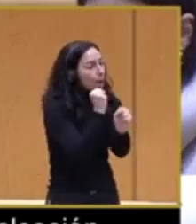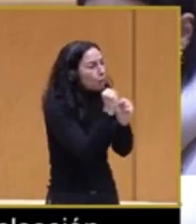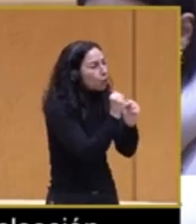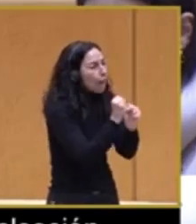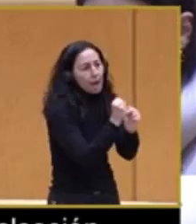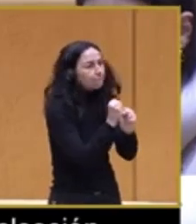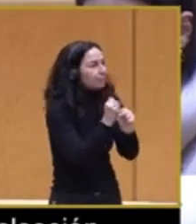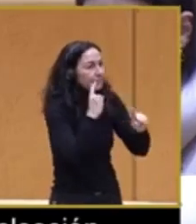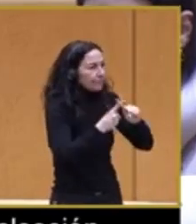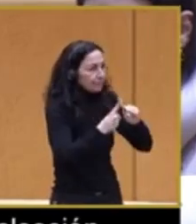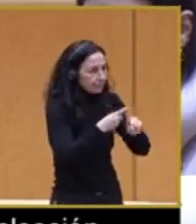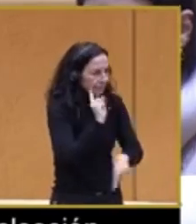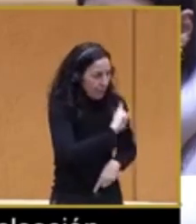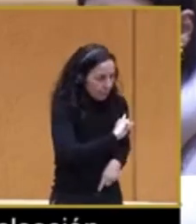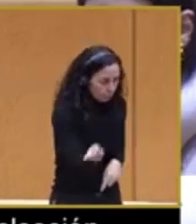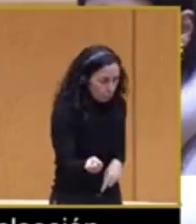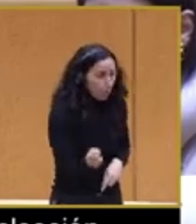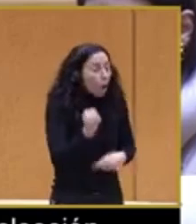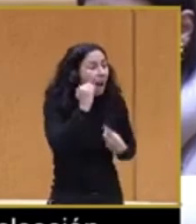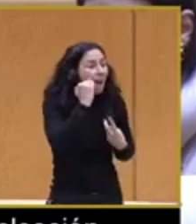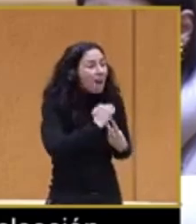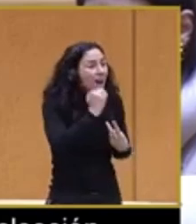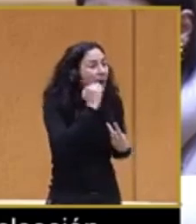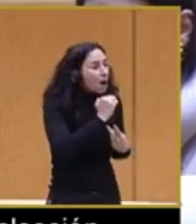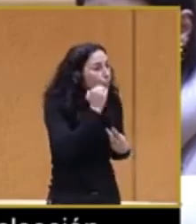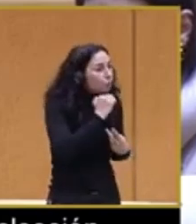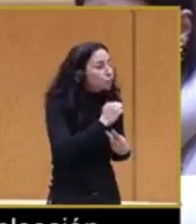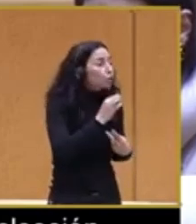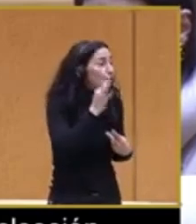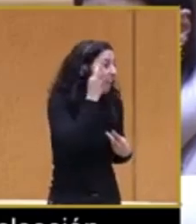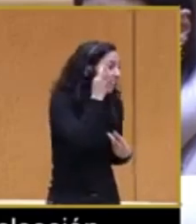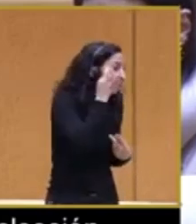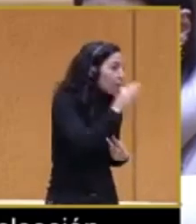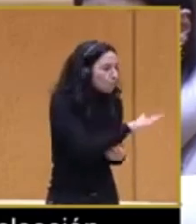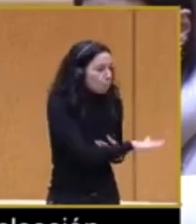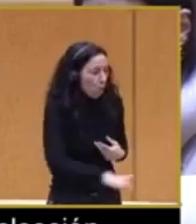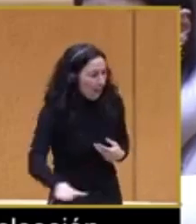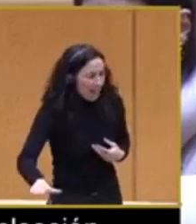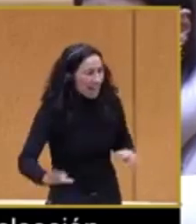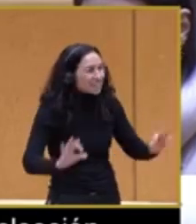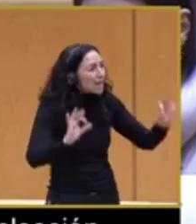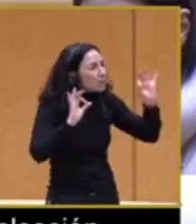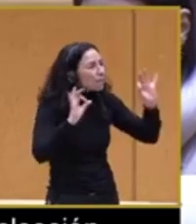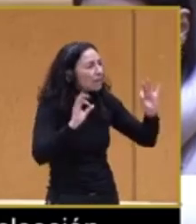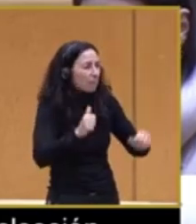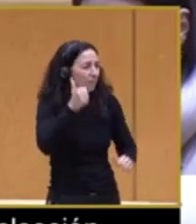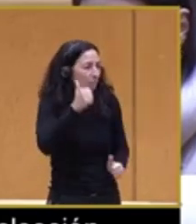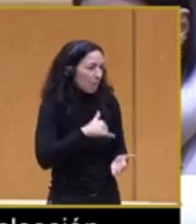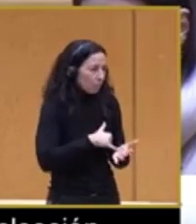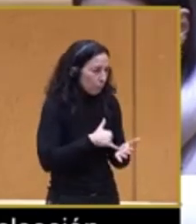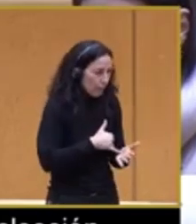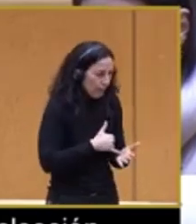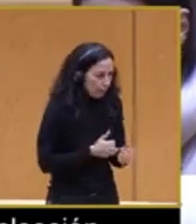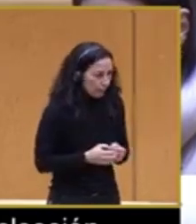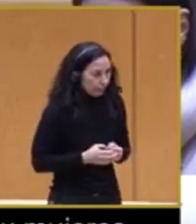violencia y abusos a niñas y mujeres, especialmente las más vulnerables.